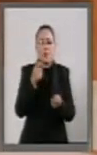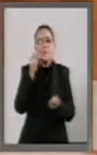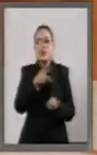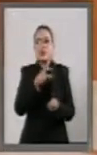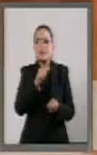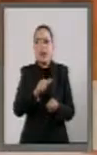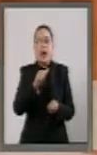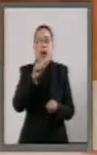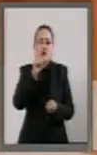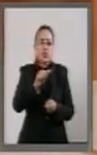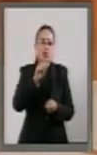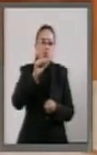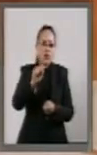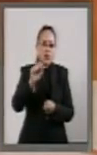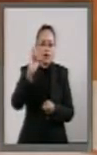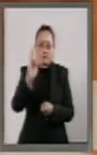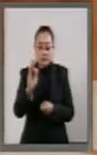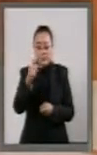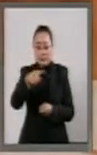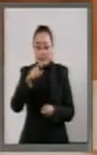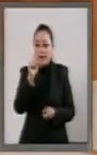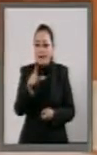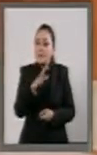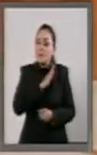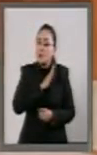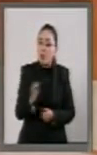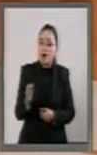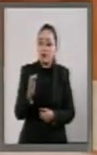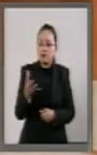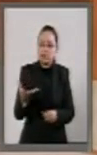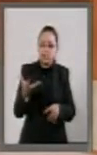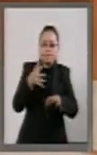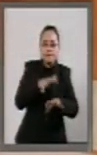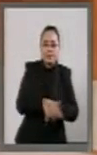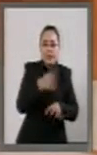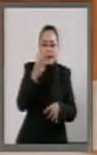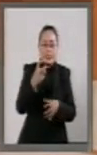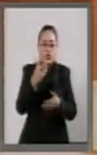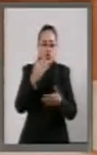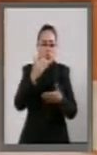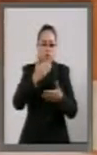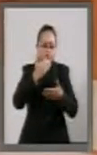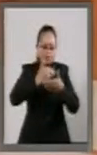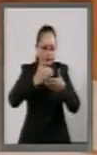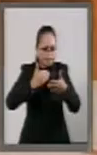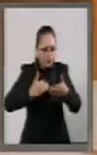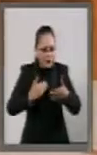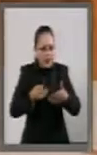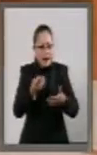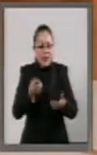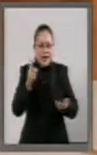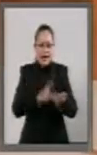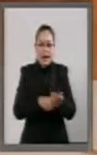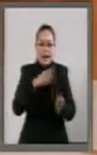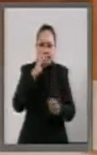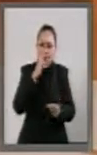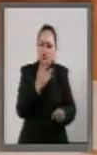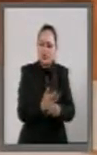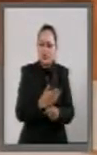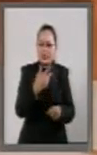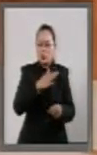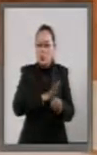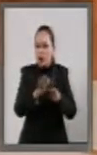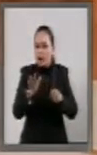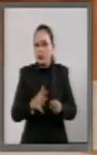Auditoría Superior de la Federación pueda integrar estos expedientes administrativos de responsabilidades